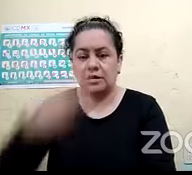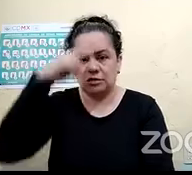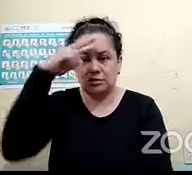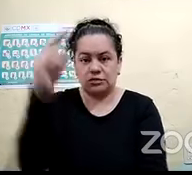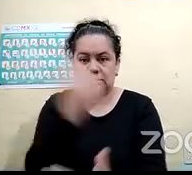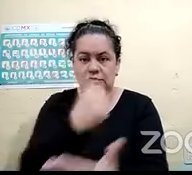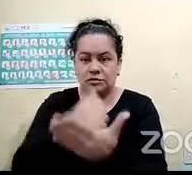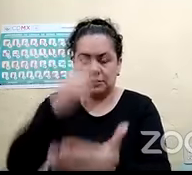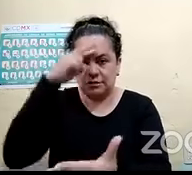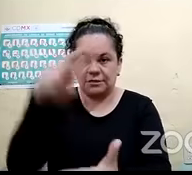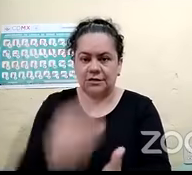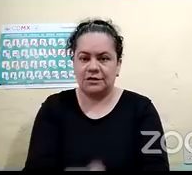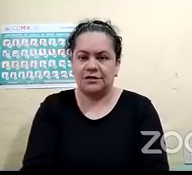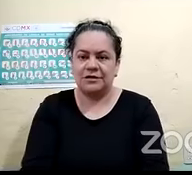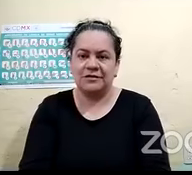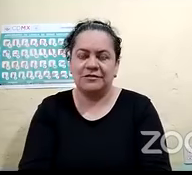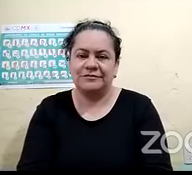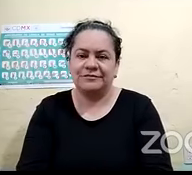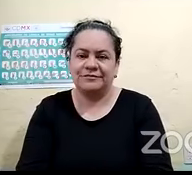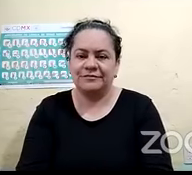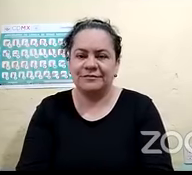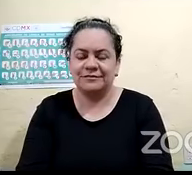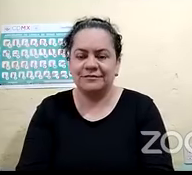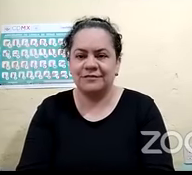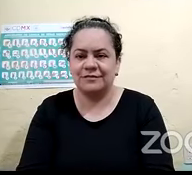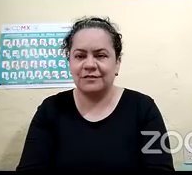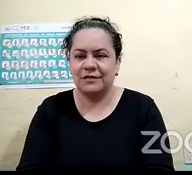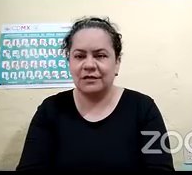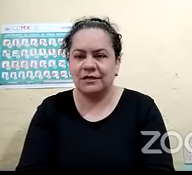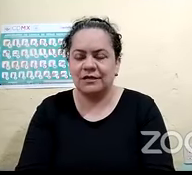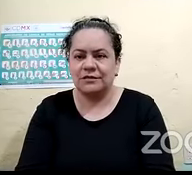tal con las invitadas que tenemos el día de hoy, eh?